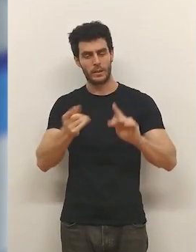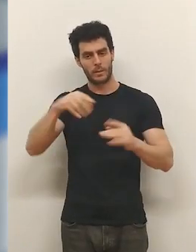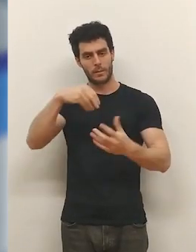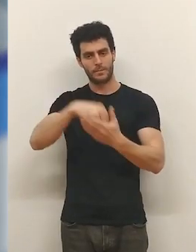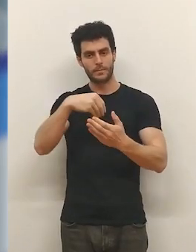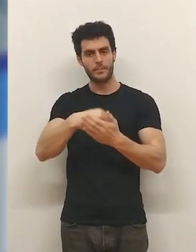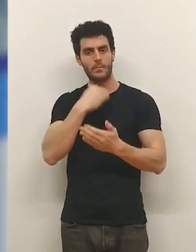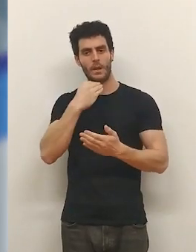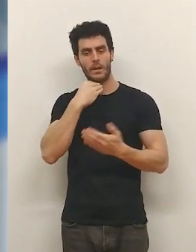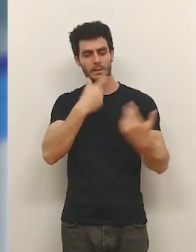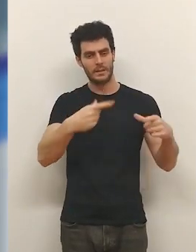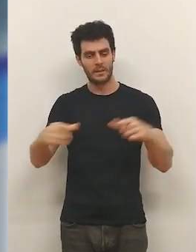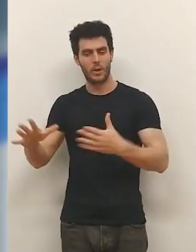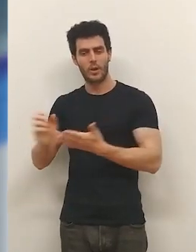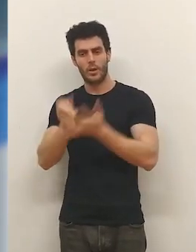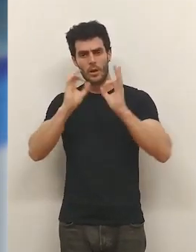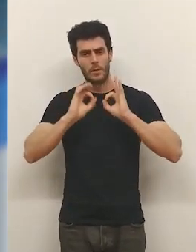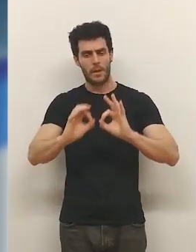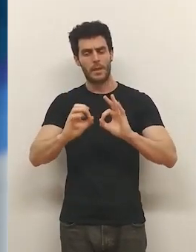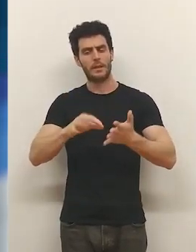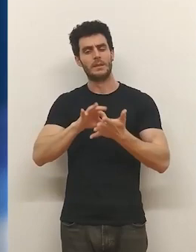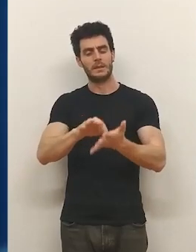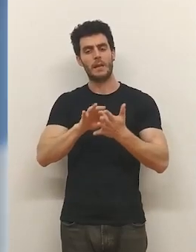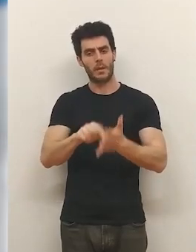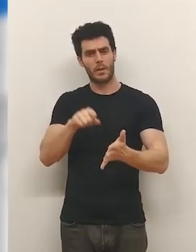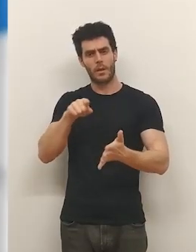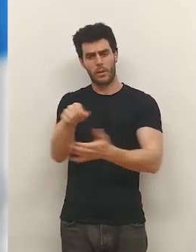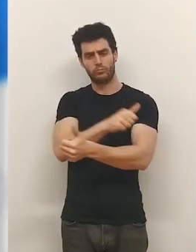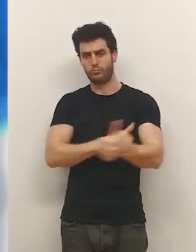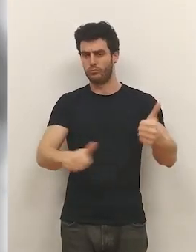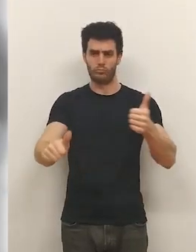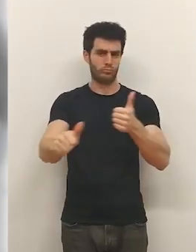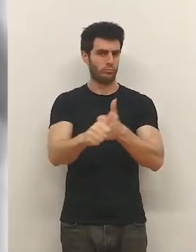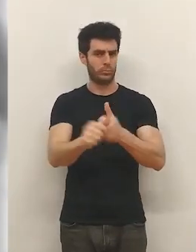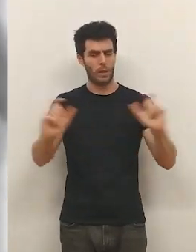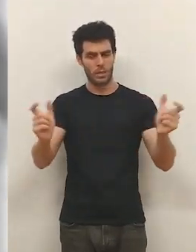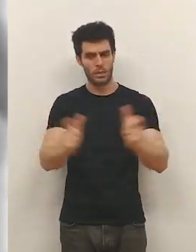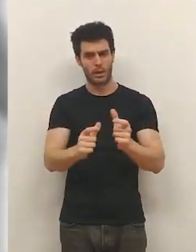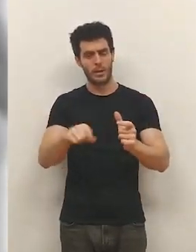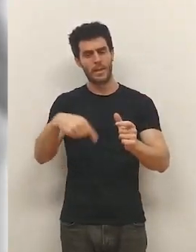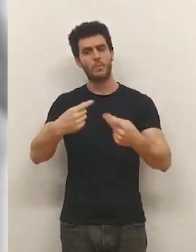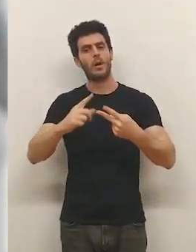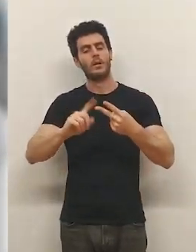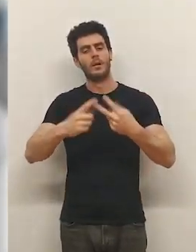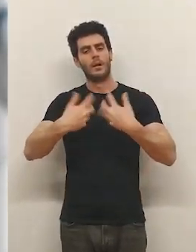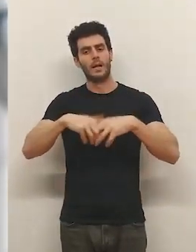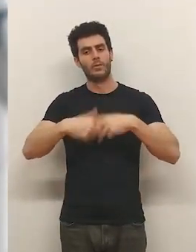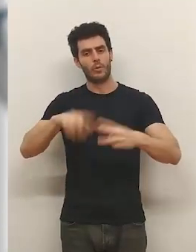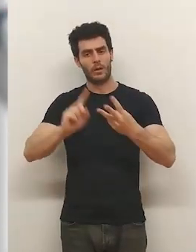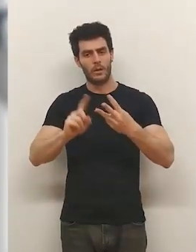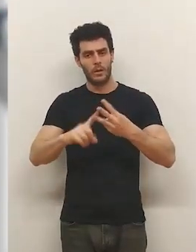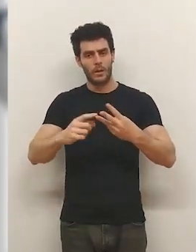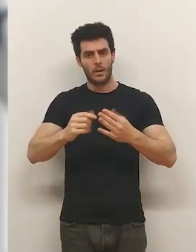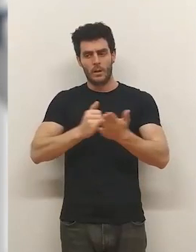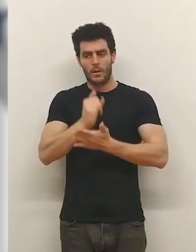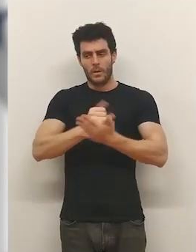...estuvieron implicados casi todos los sectores... ...y en especial fue el sector servicios... que capitaneó este descenso... ...seguido de industria y agricultura.